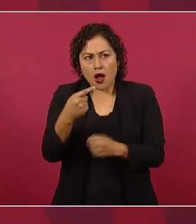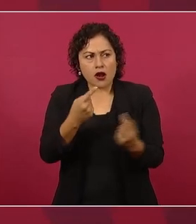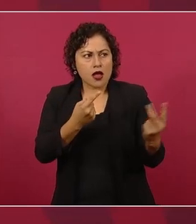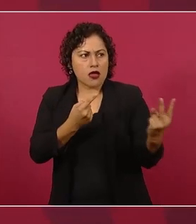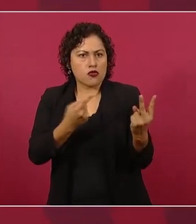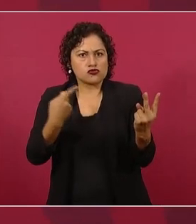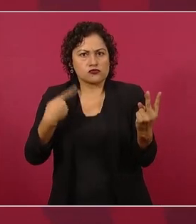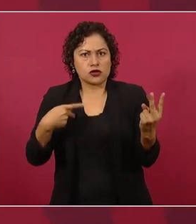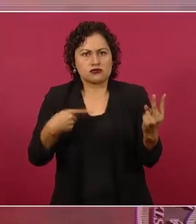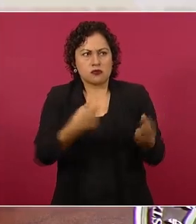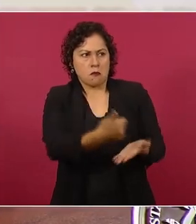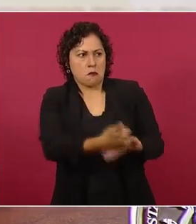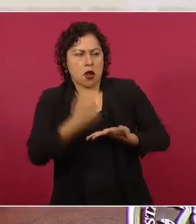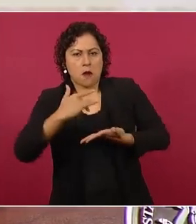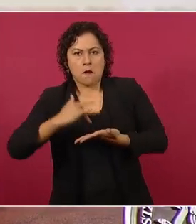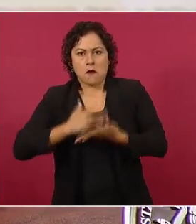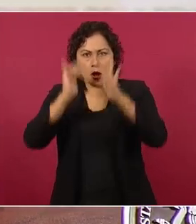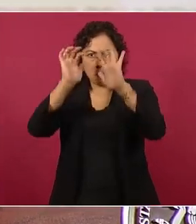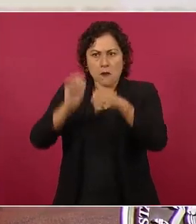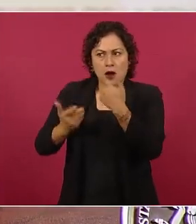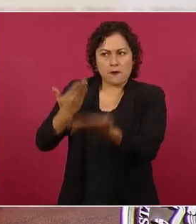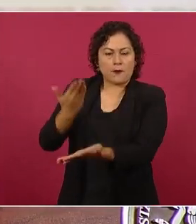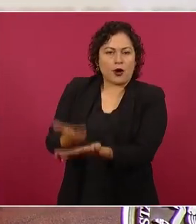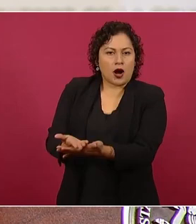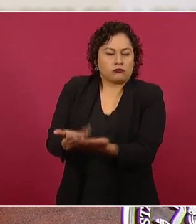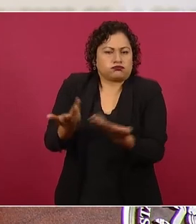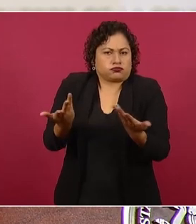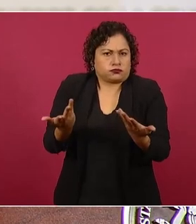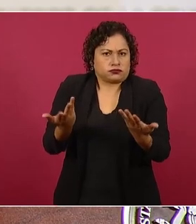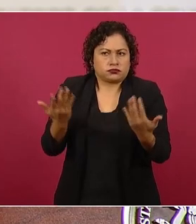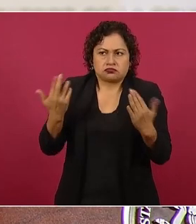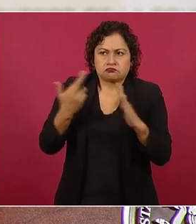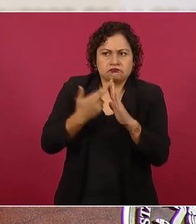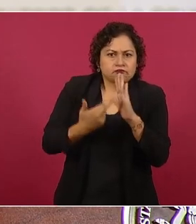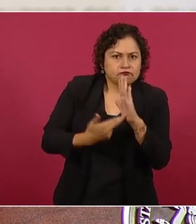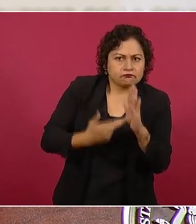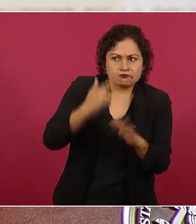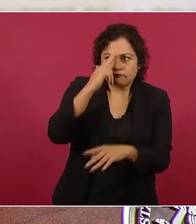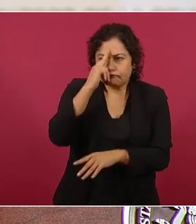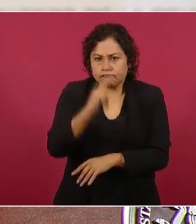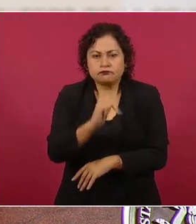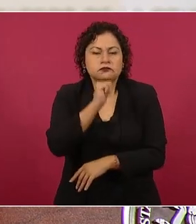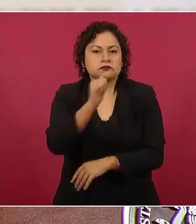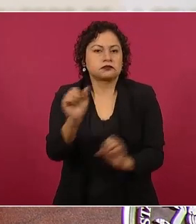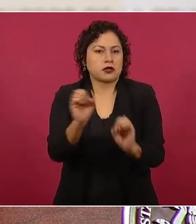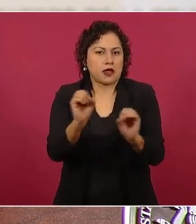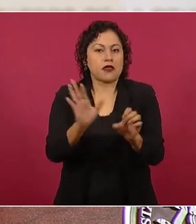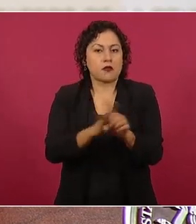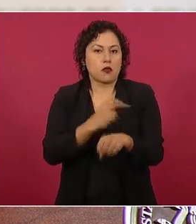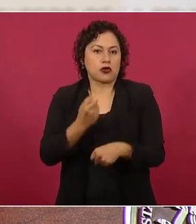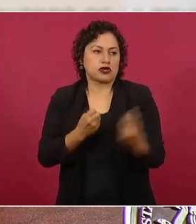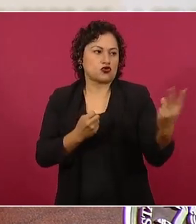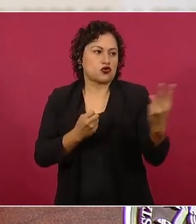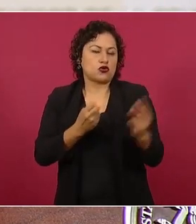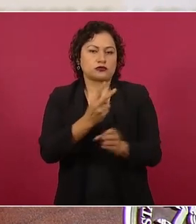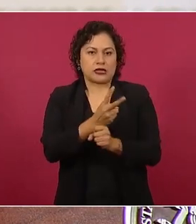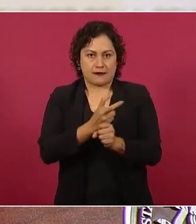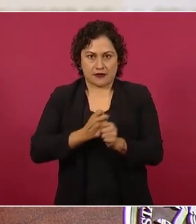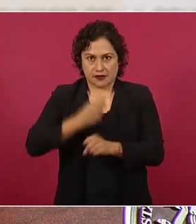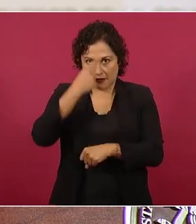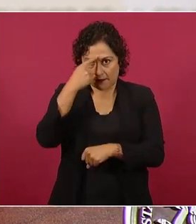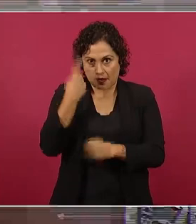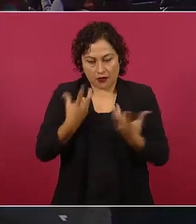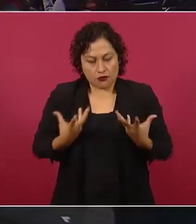para llevar a cabo estos trabajos y la elaboración de la